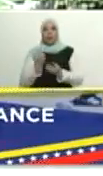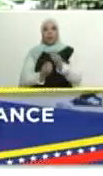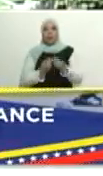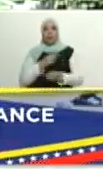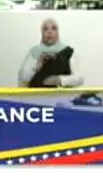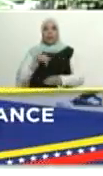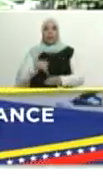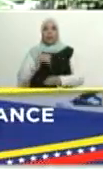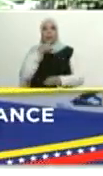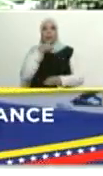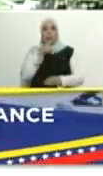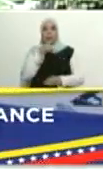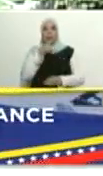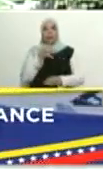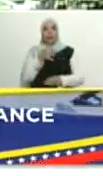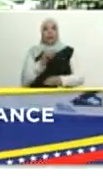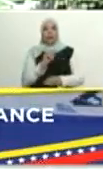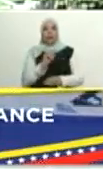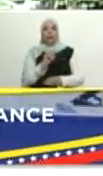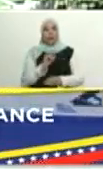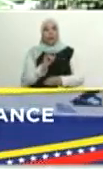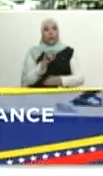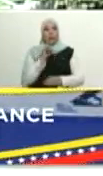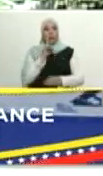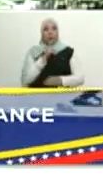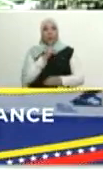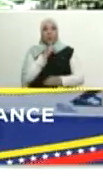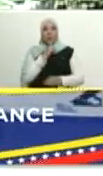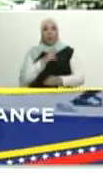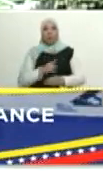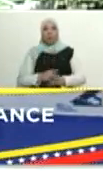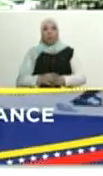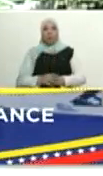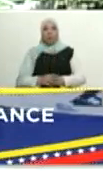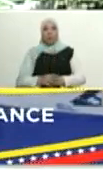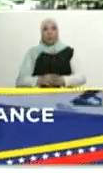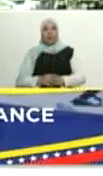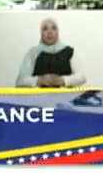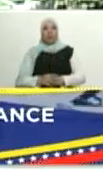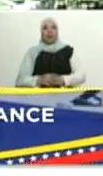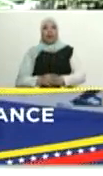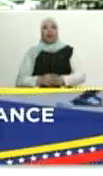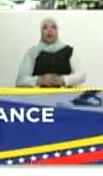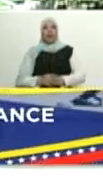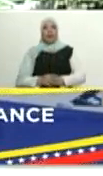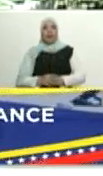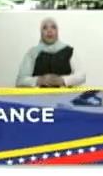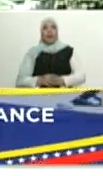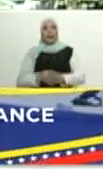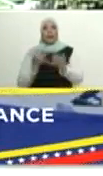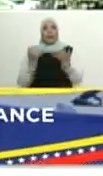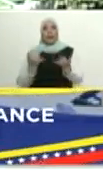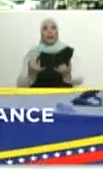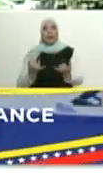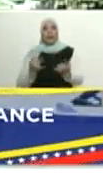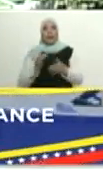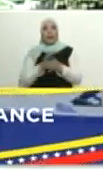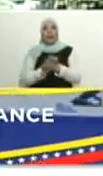les digo, no le paren a las voces agoreras,